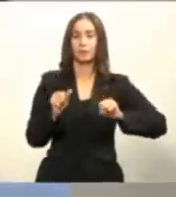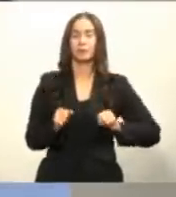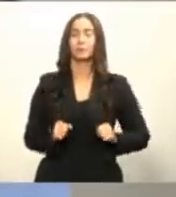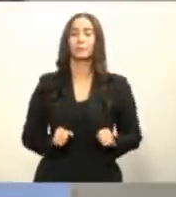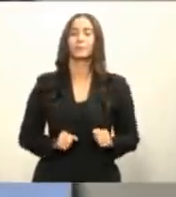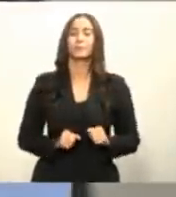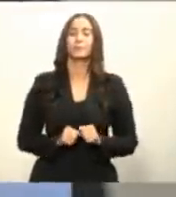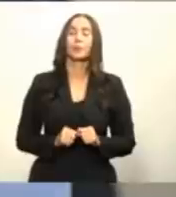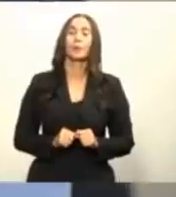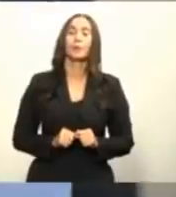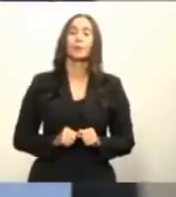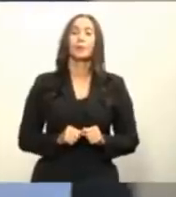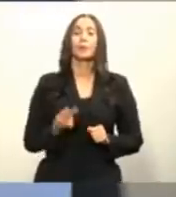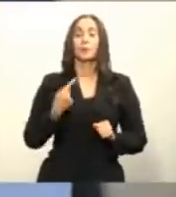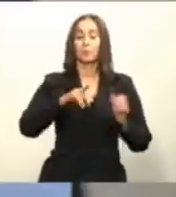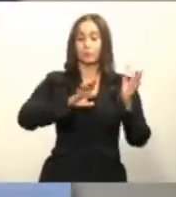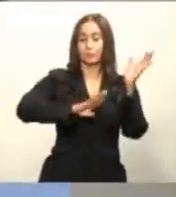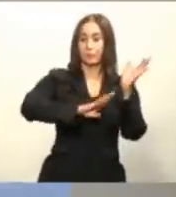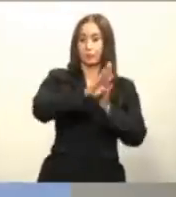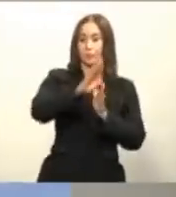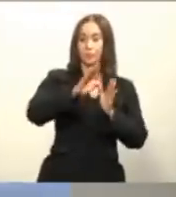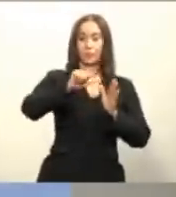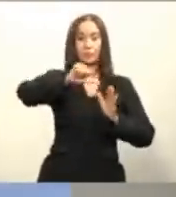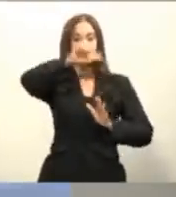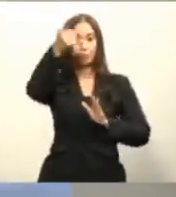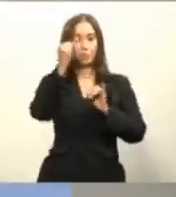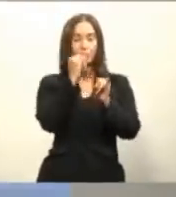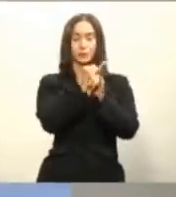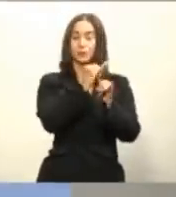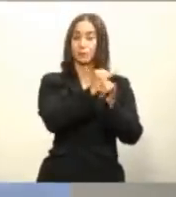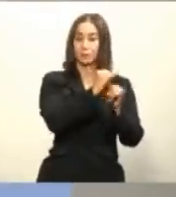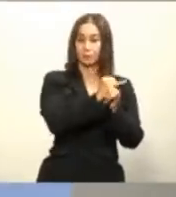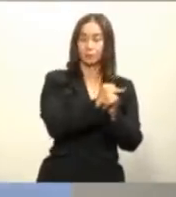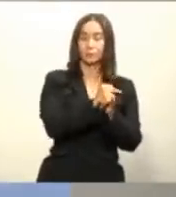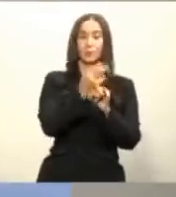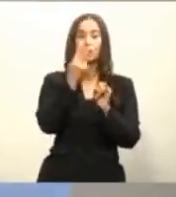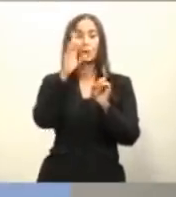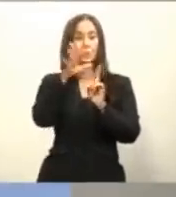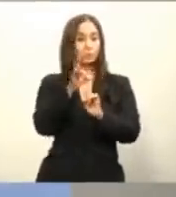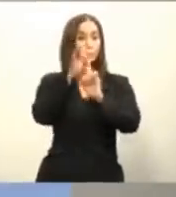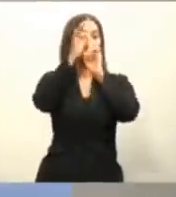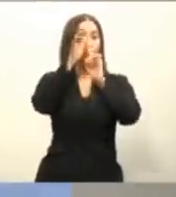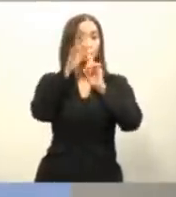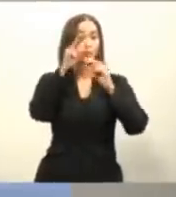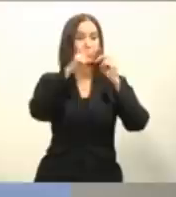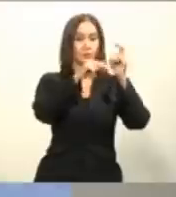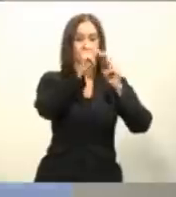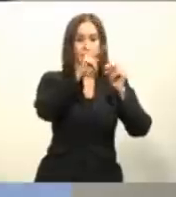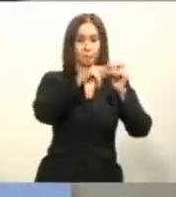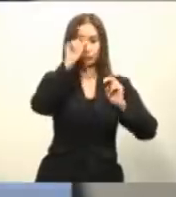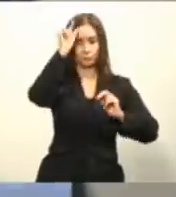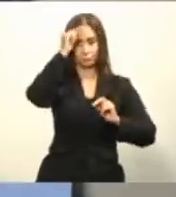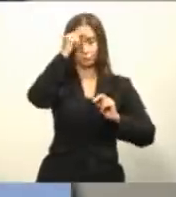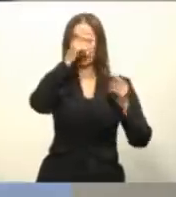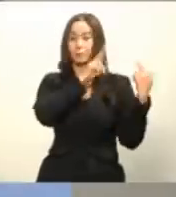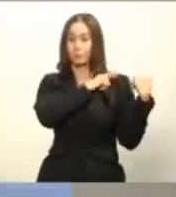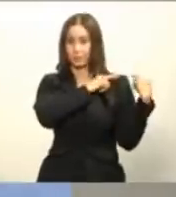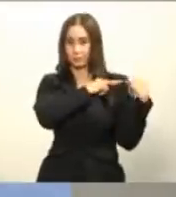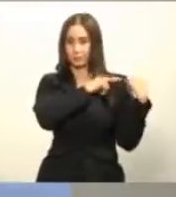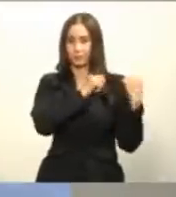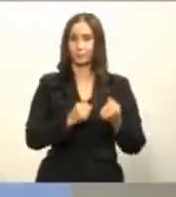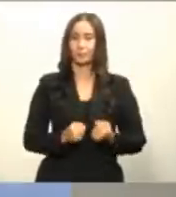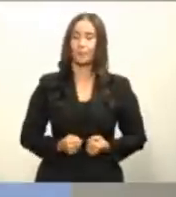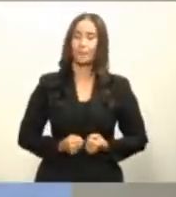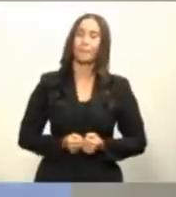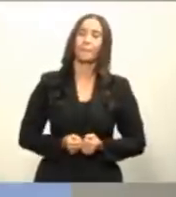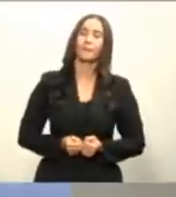coordinación va a ser desarrollado por todas las instituciones especiales que tienen ese tipo de especialidad de parte del estado finalmente